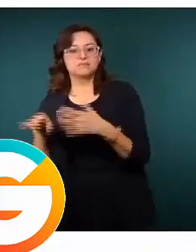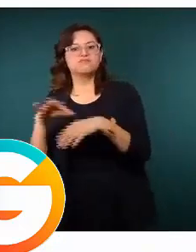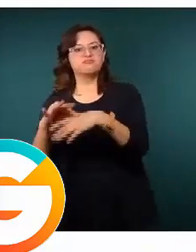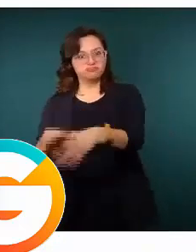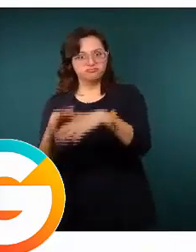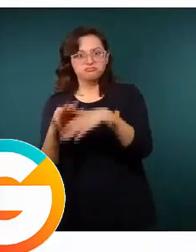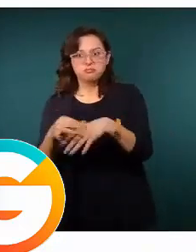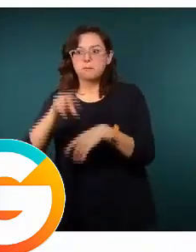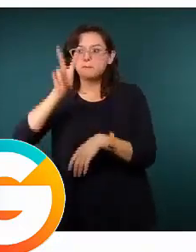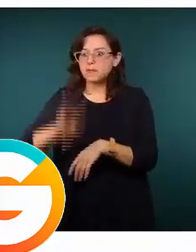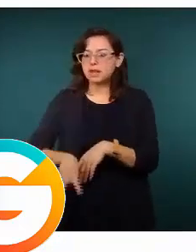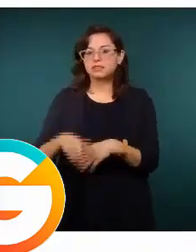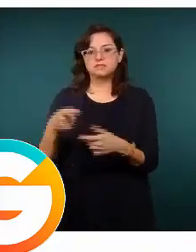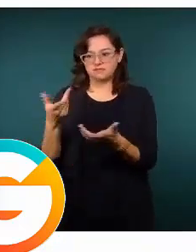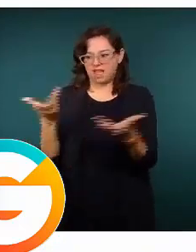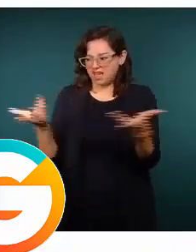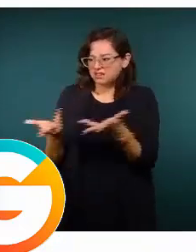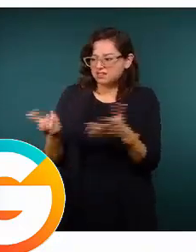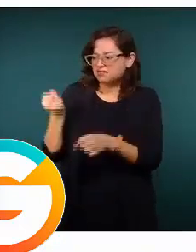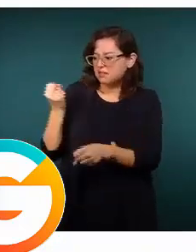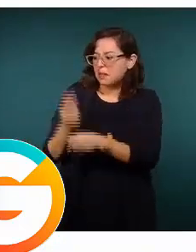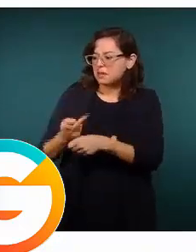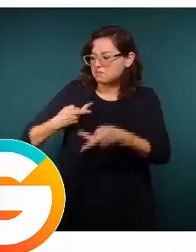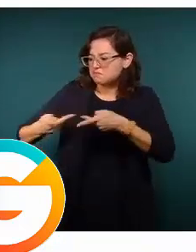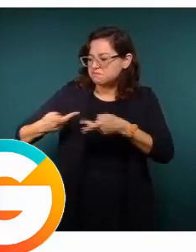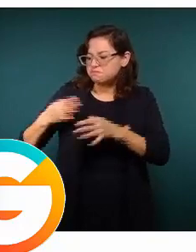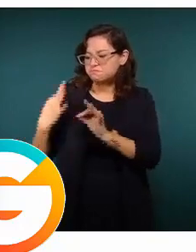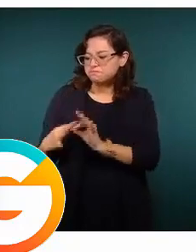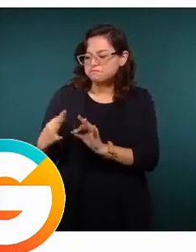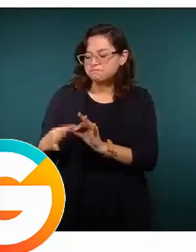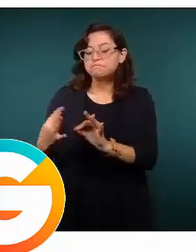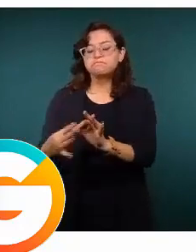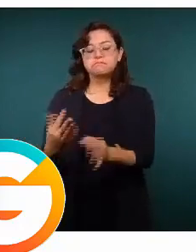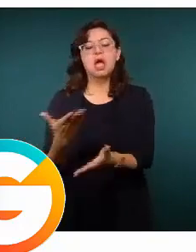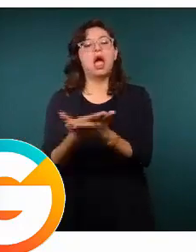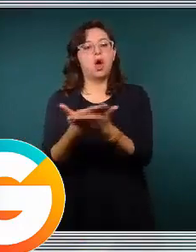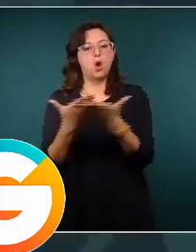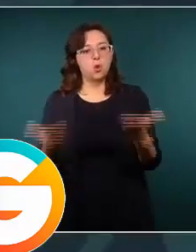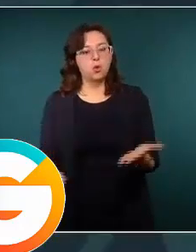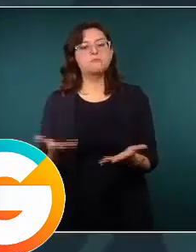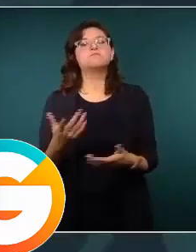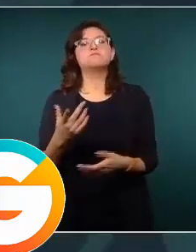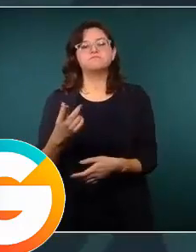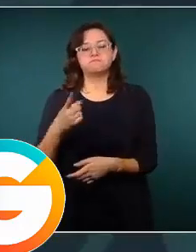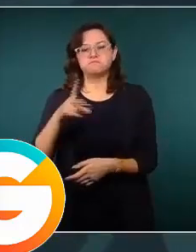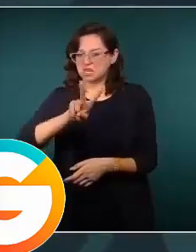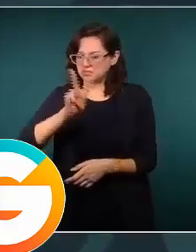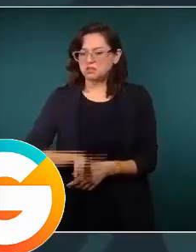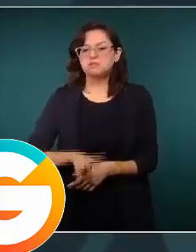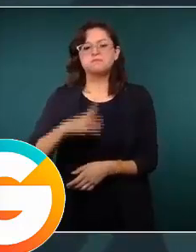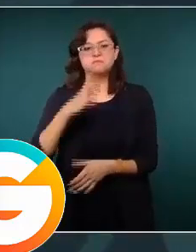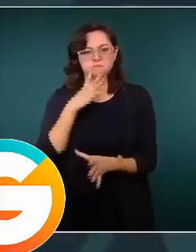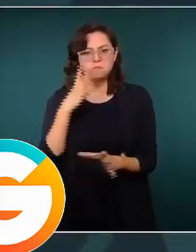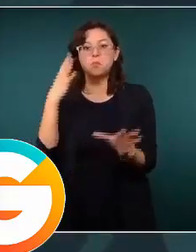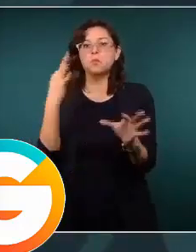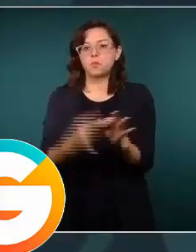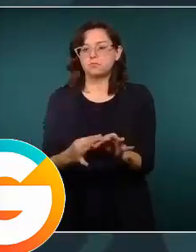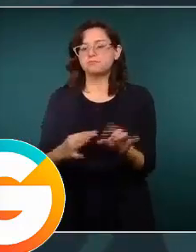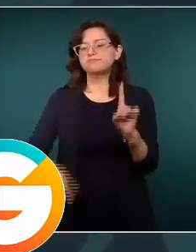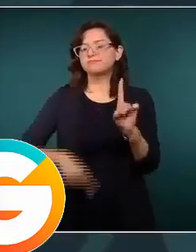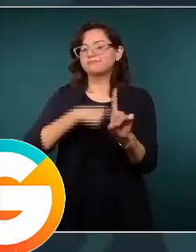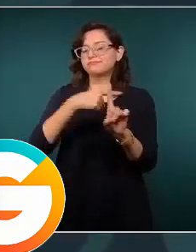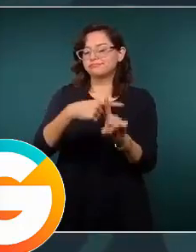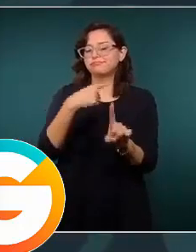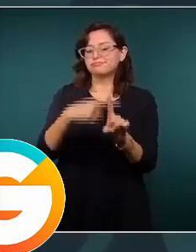sucedido, gracias a todas estas medidas y acciones que se han llevado a cabo, que podemos decir con responsabilidad, con prudencia, pero también con optimismo